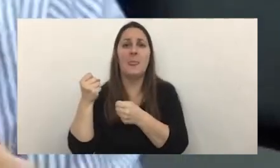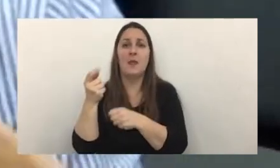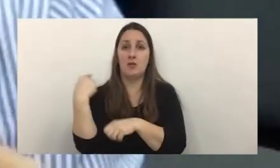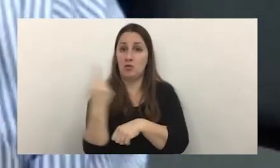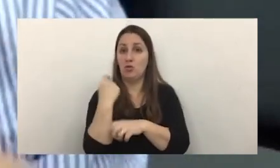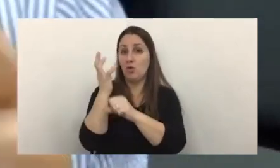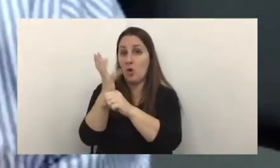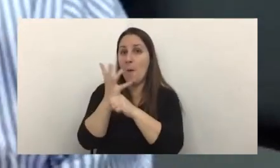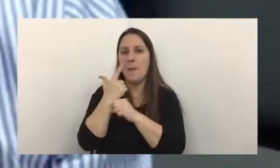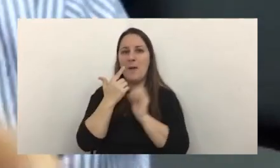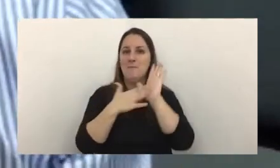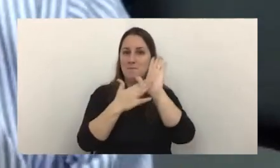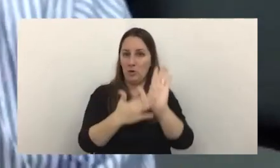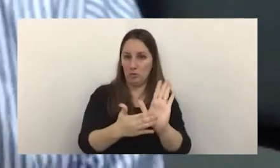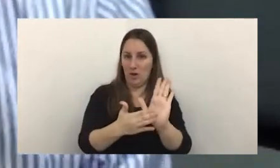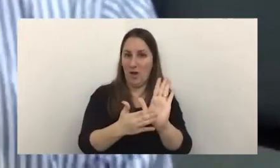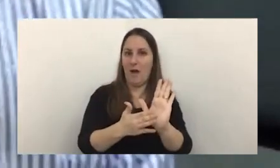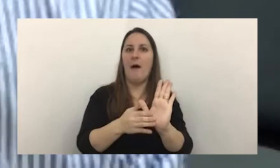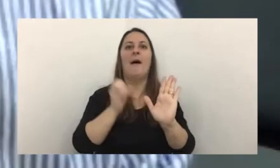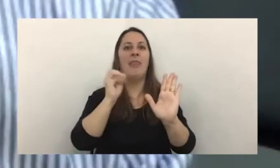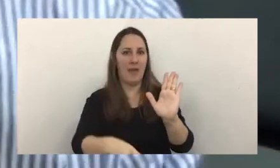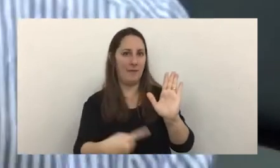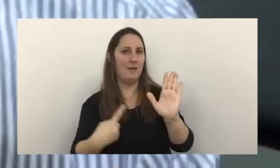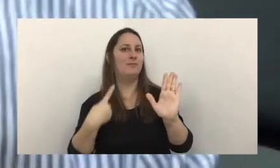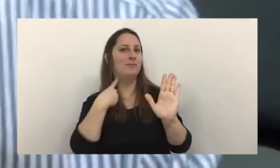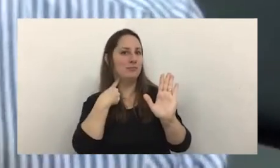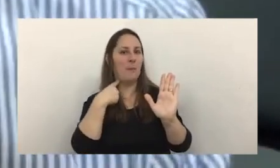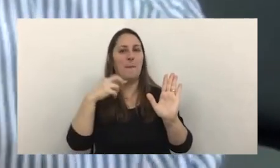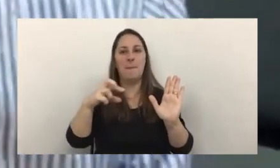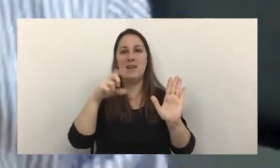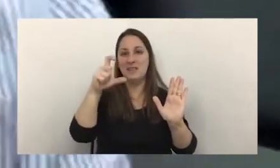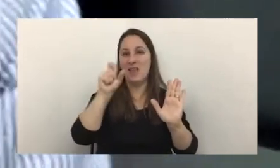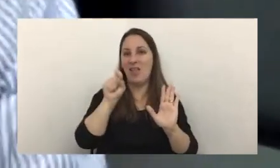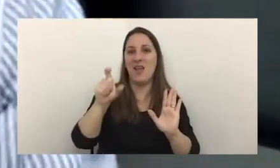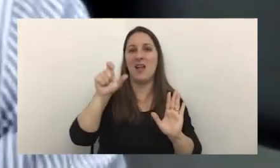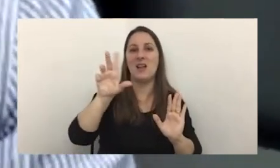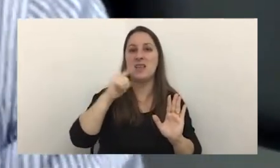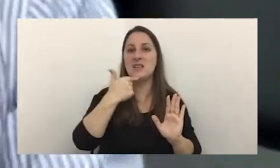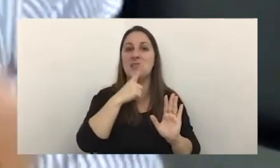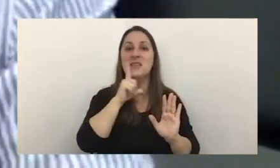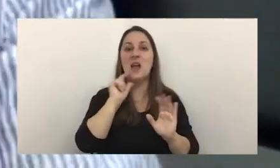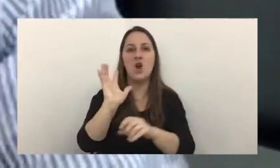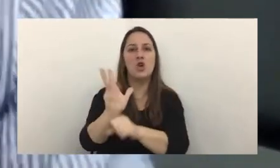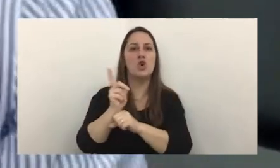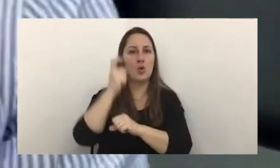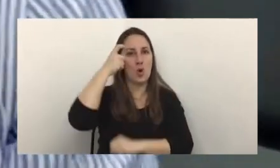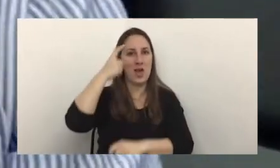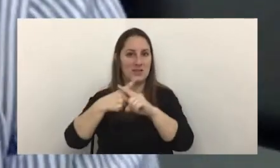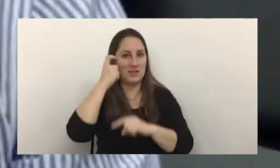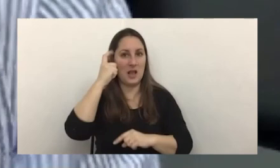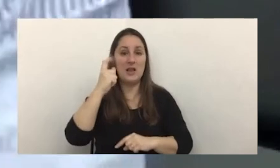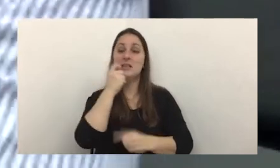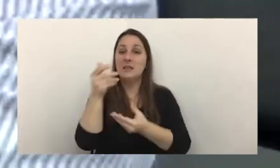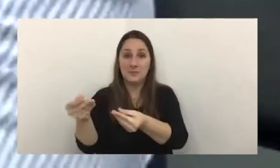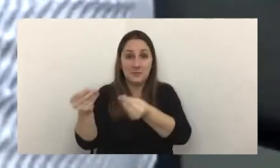para demostrar cuán débil pudiera ser la PC de Cristina y robáramos un Excel si retiramos el